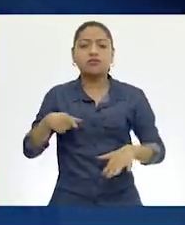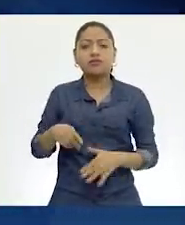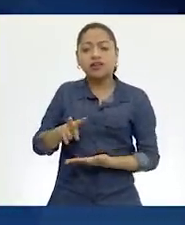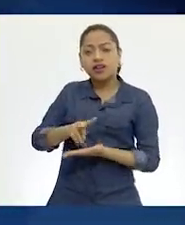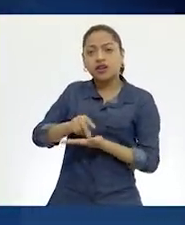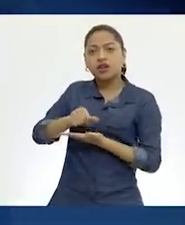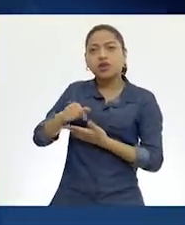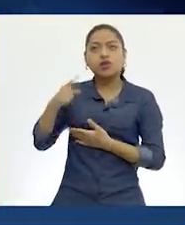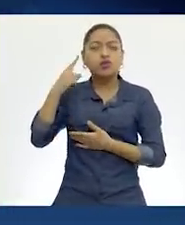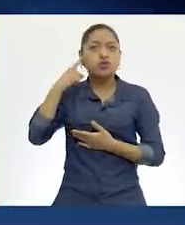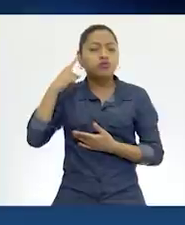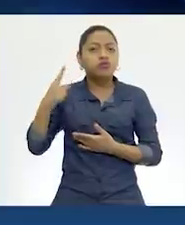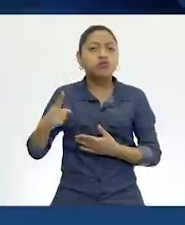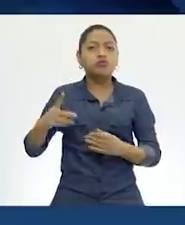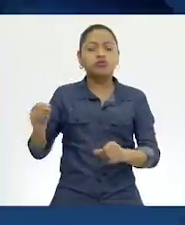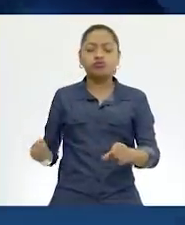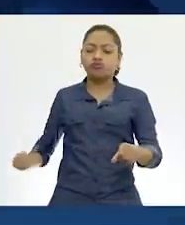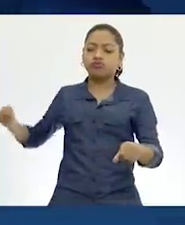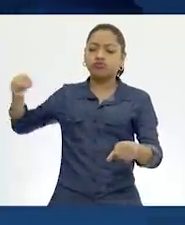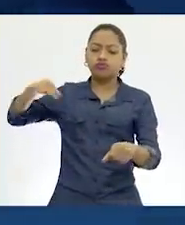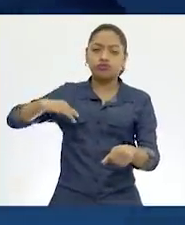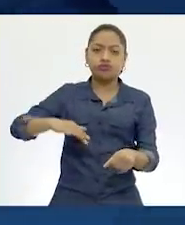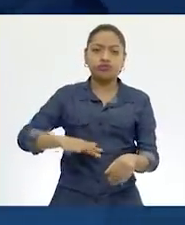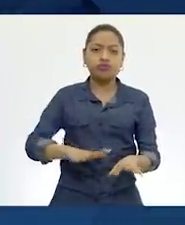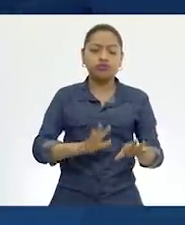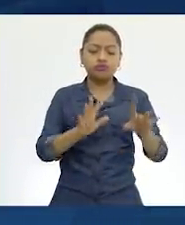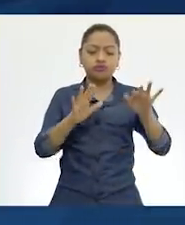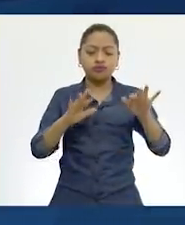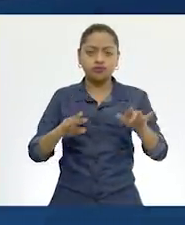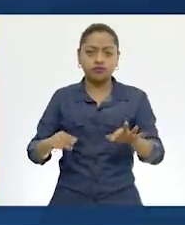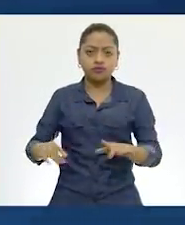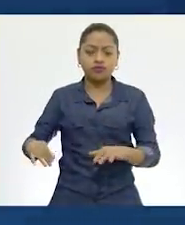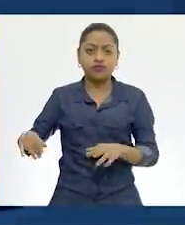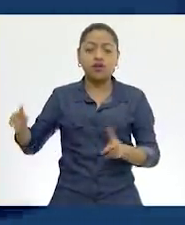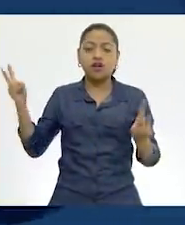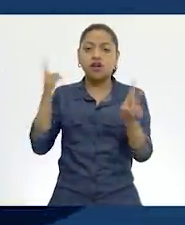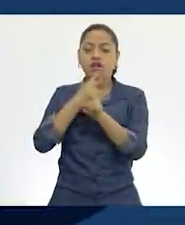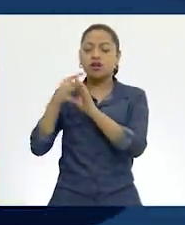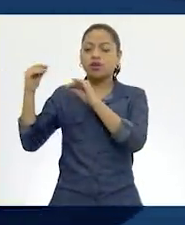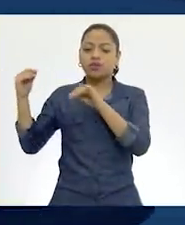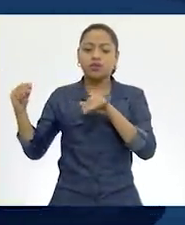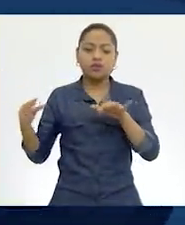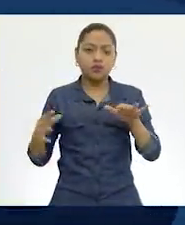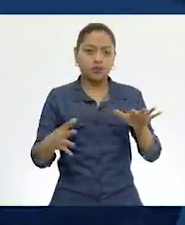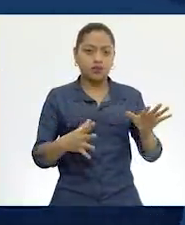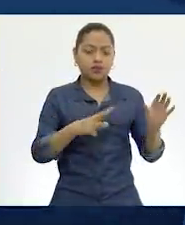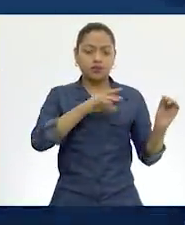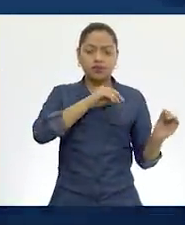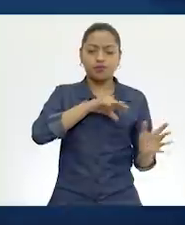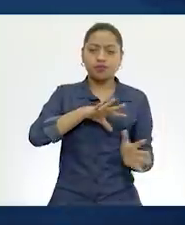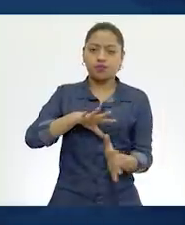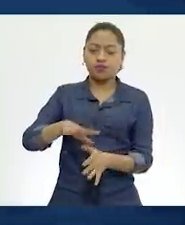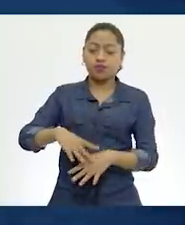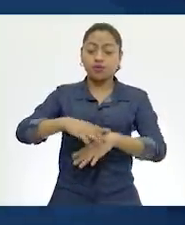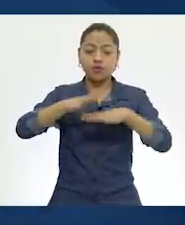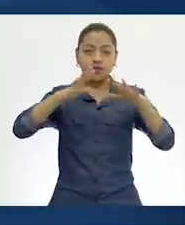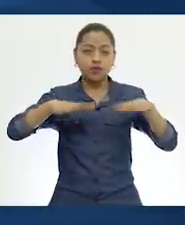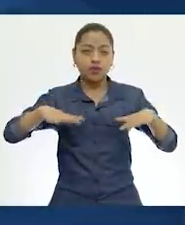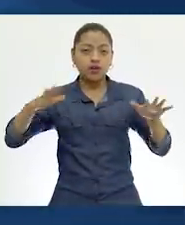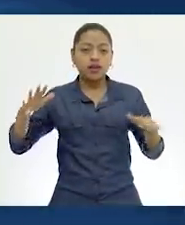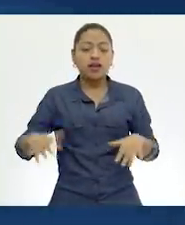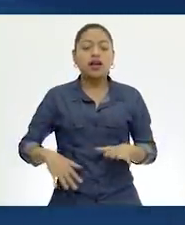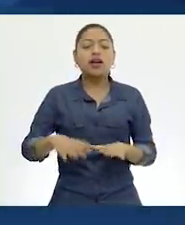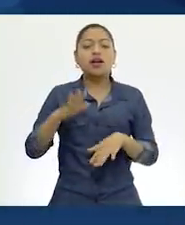como vienen, como van, como es el viento a la orilla del mar, oyendo su canto, a veces